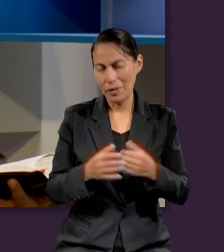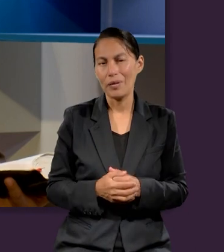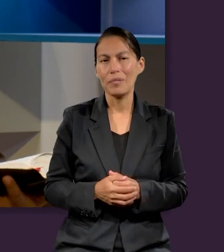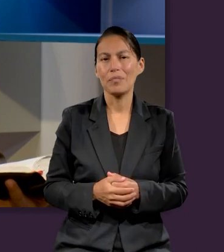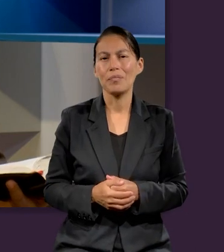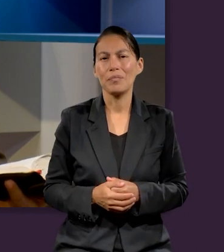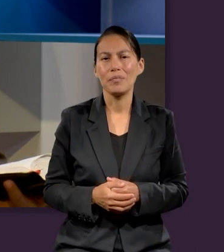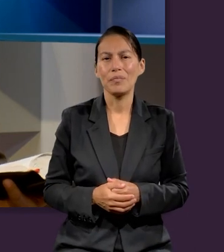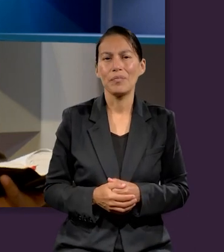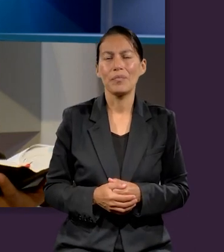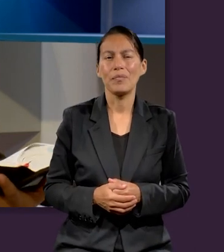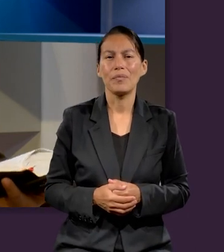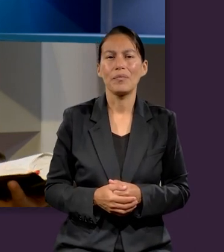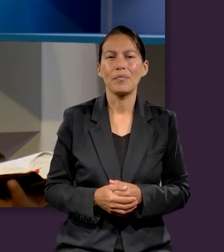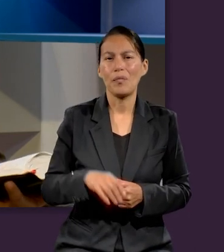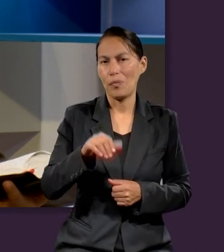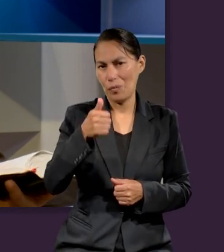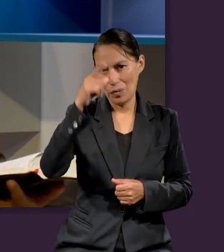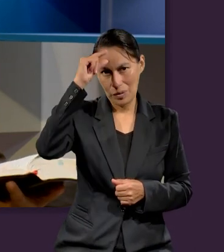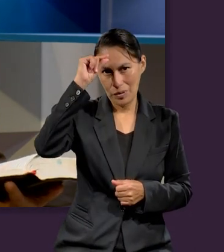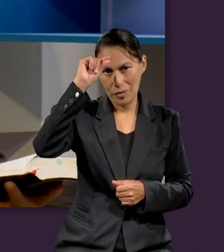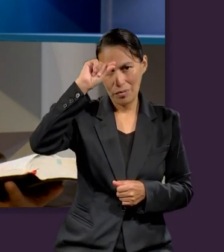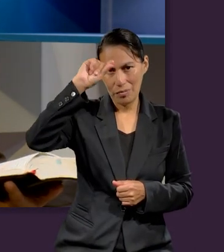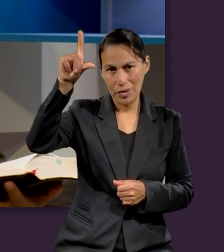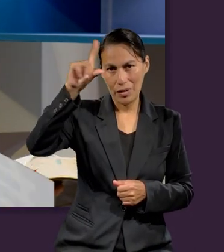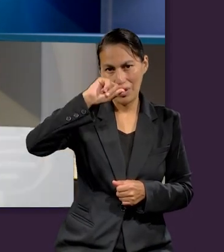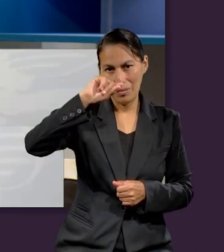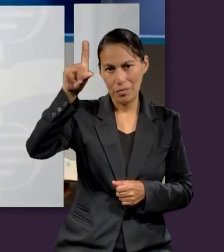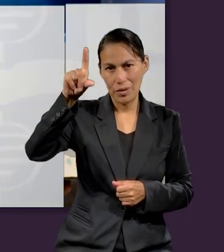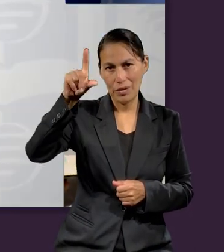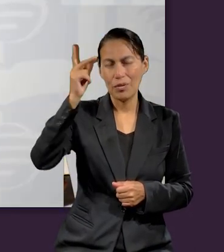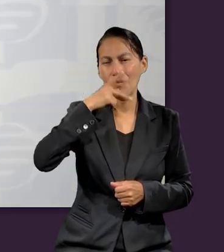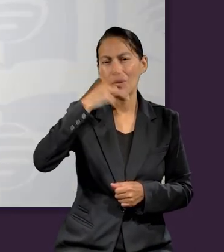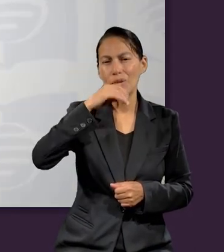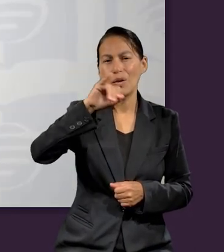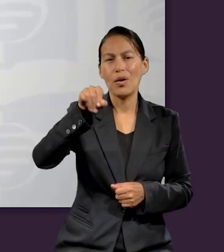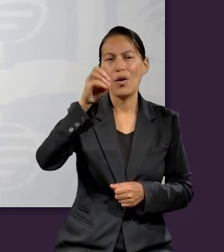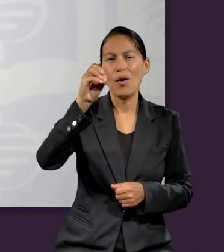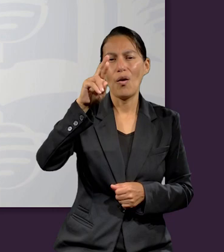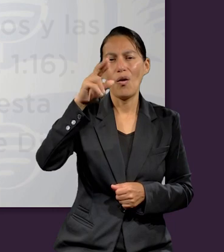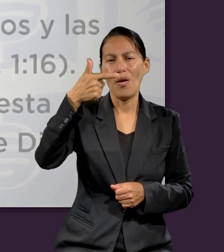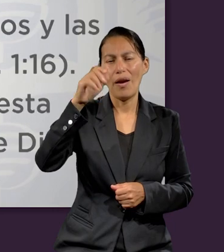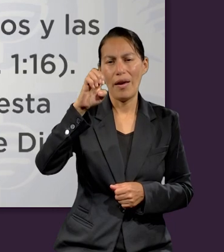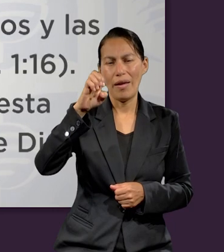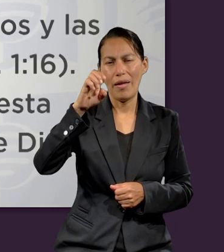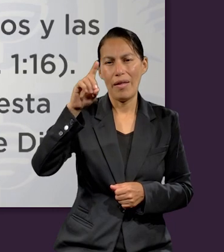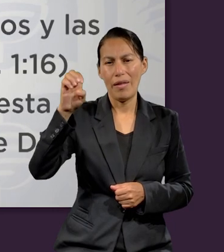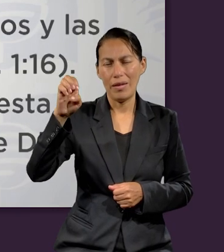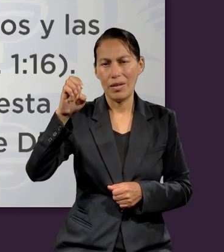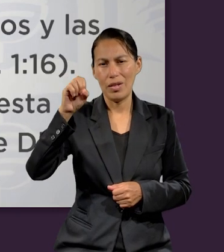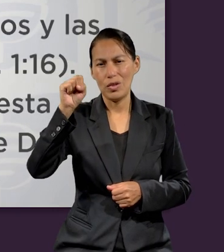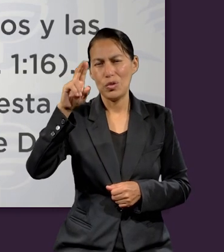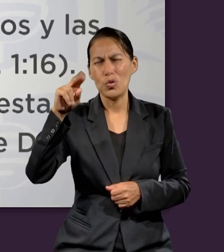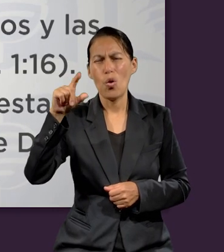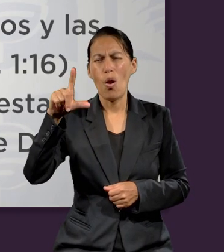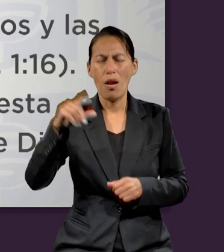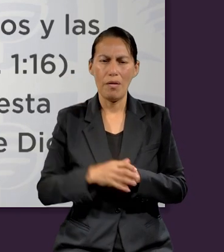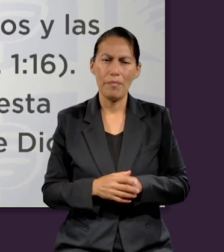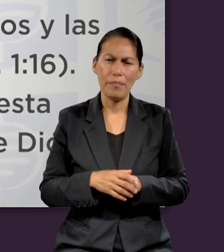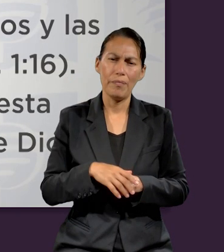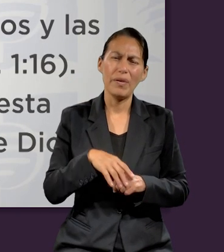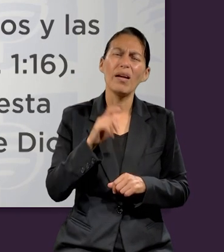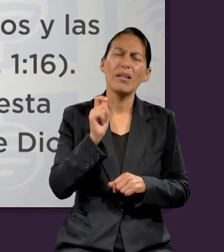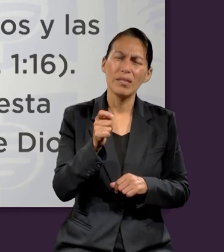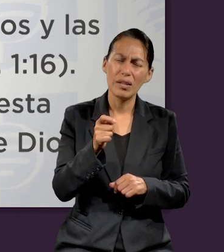ir con uno de nuestros expertos y es el pastor Jorge de Zul. Y vamos a ver qué nos dice